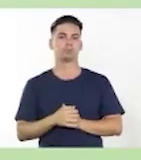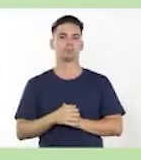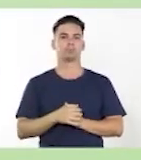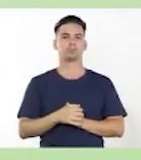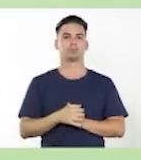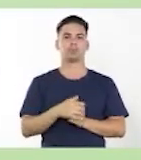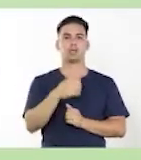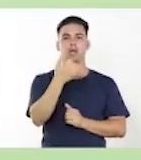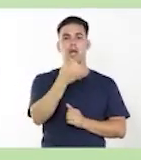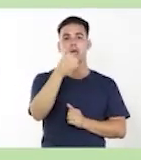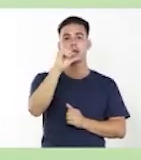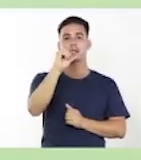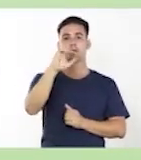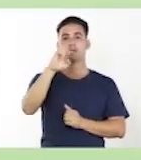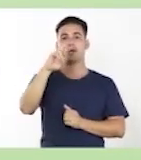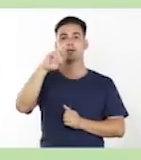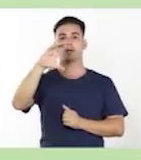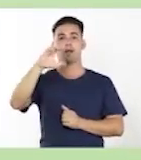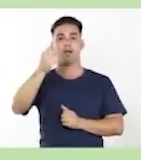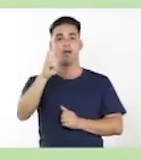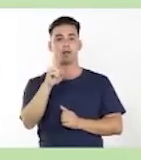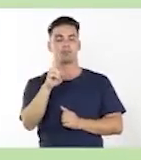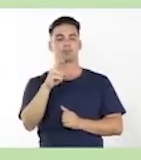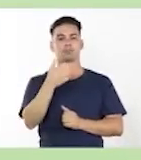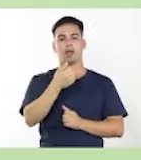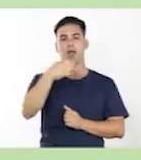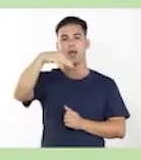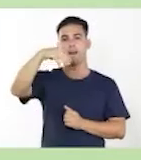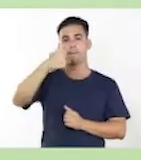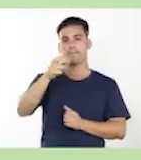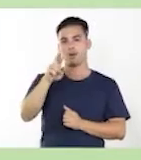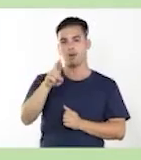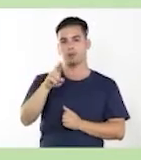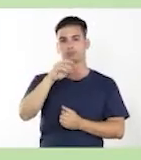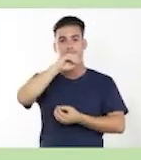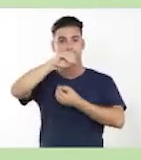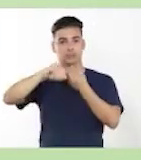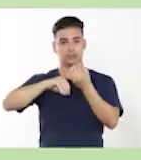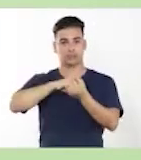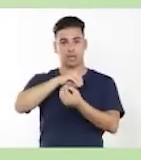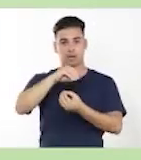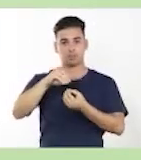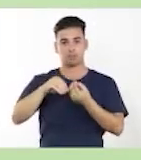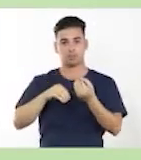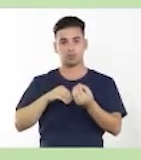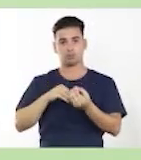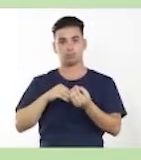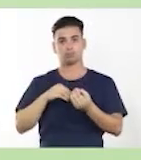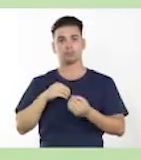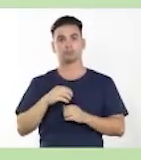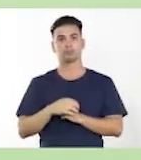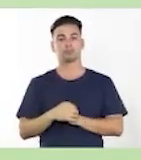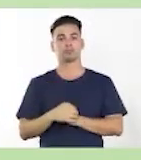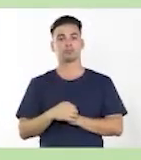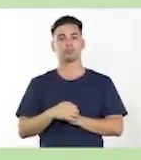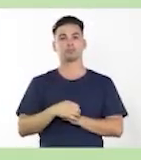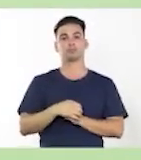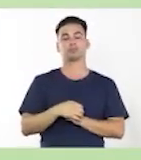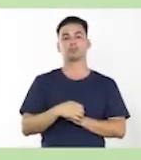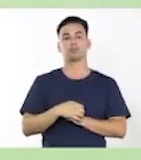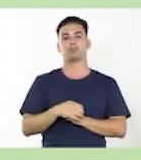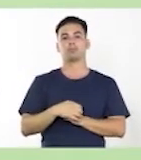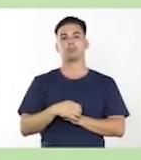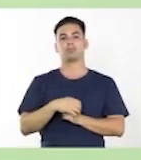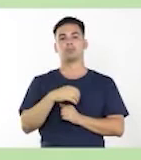cuando yo digo acercar, amar y cuando yo lo cambio por C por Q.